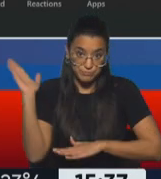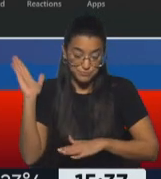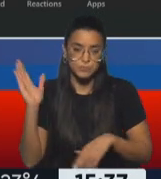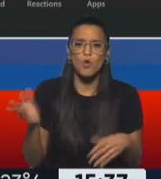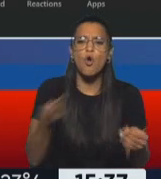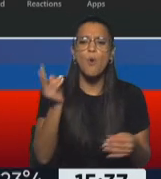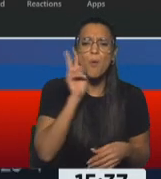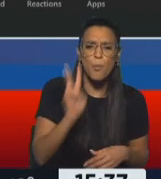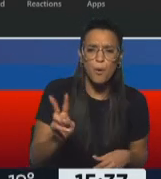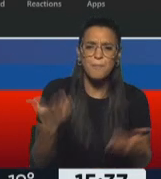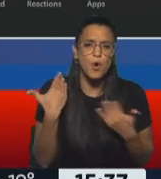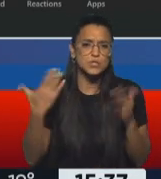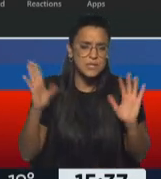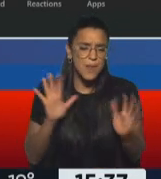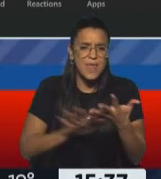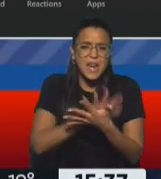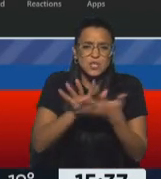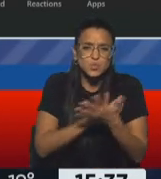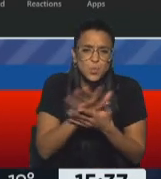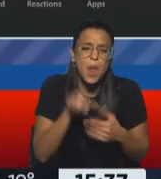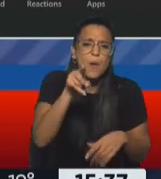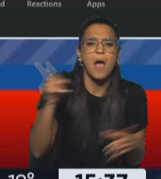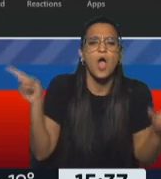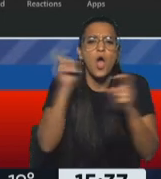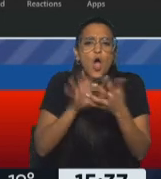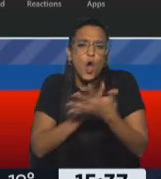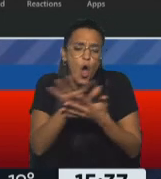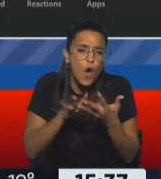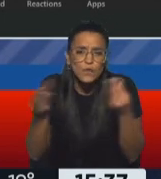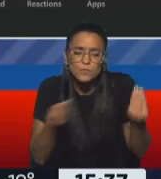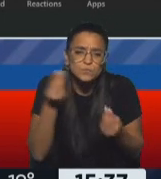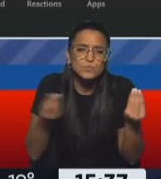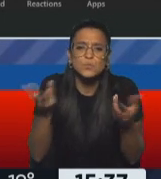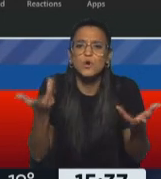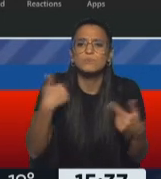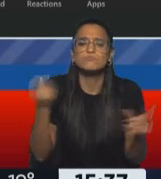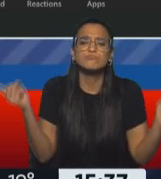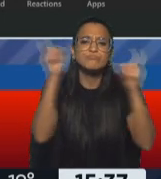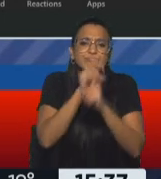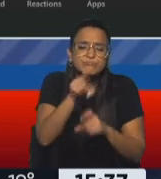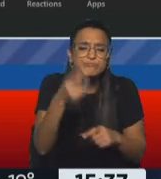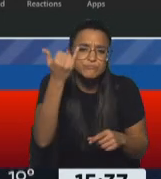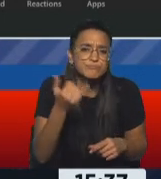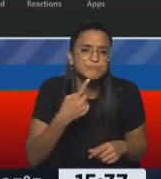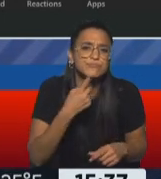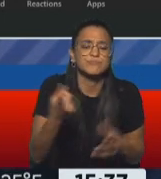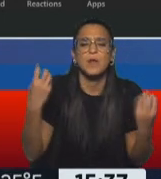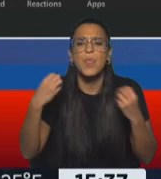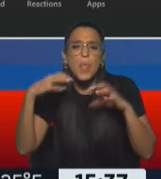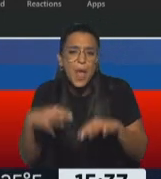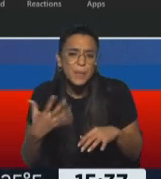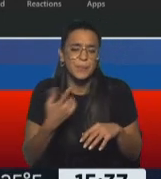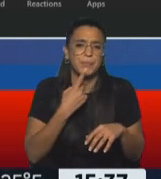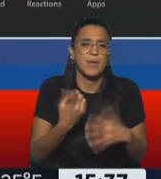ven la posibilidad de que se resuelva ese conflicto? ¿Qué quedó de ese conflicto debilitando